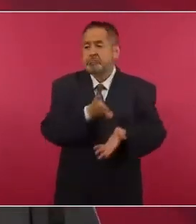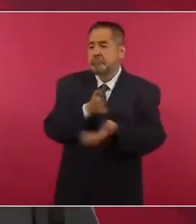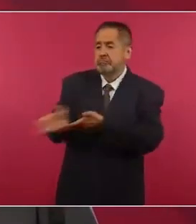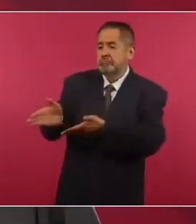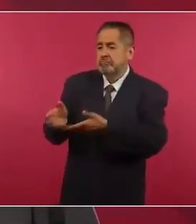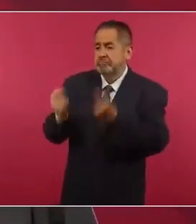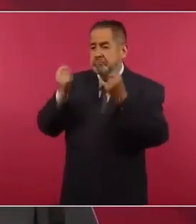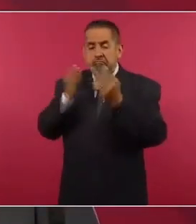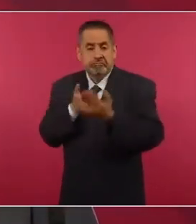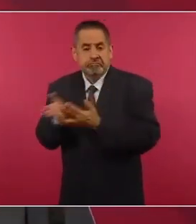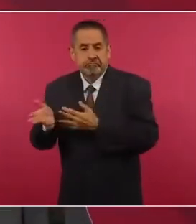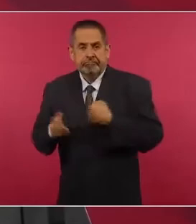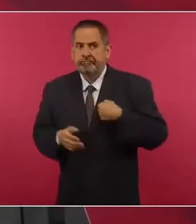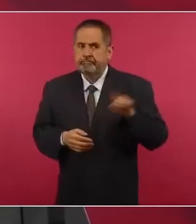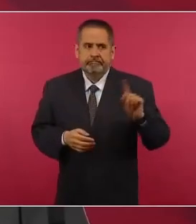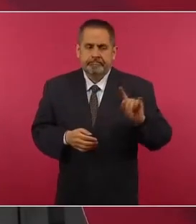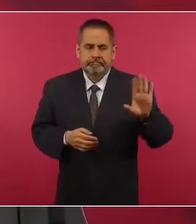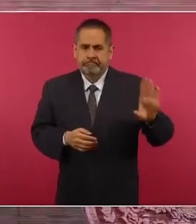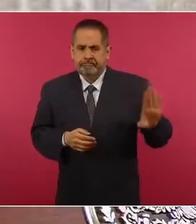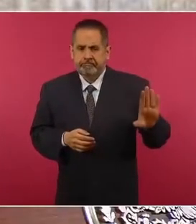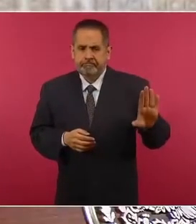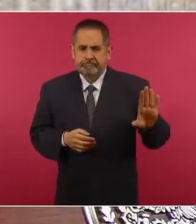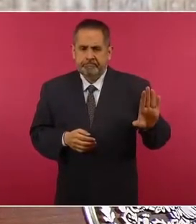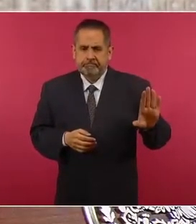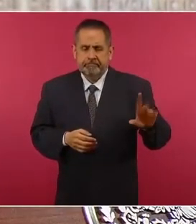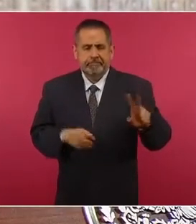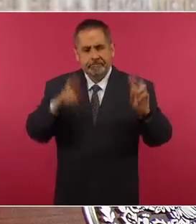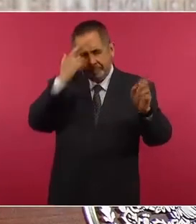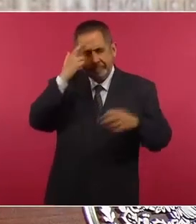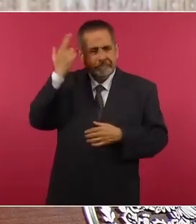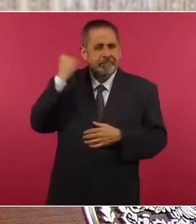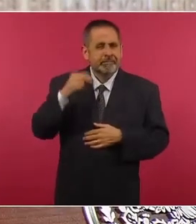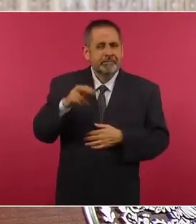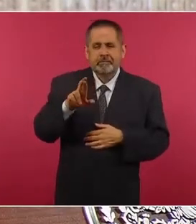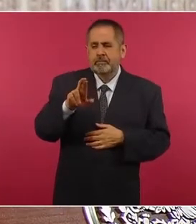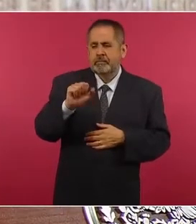con el rápido y furioso.